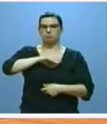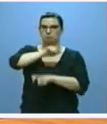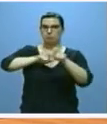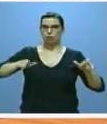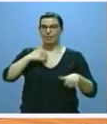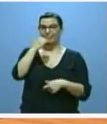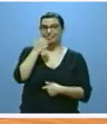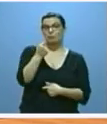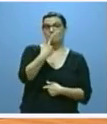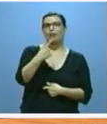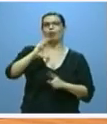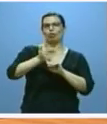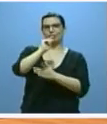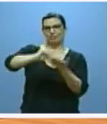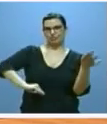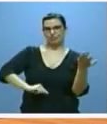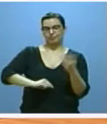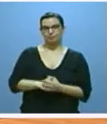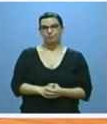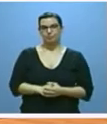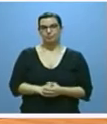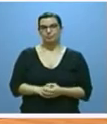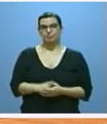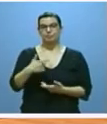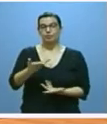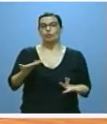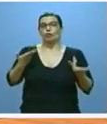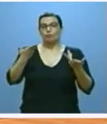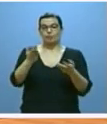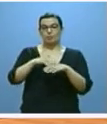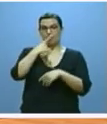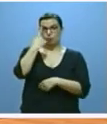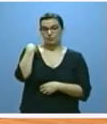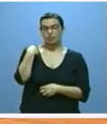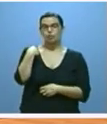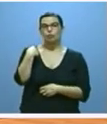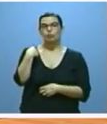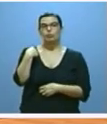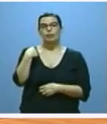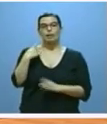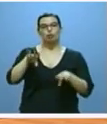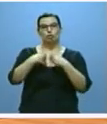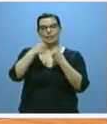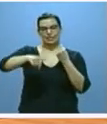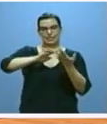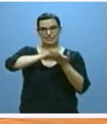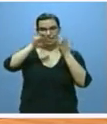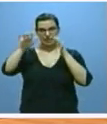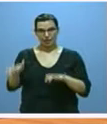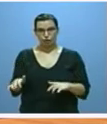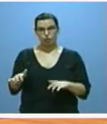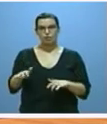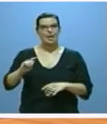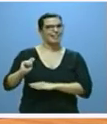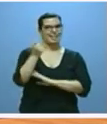que casi mil fueron contratadas. Todo ello habrá contribuido a que en 2016 se haya registrado en Castilla y León la firma